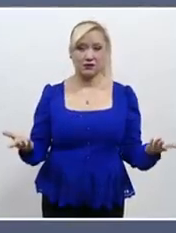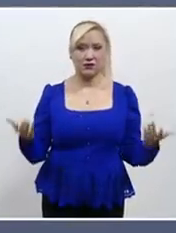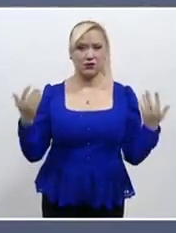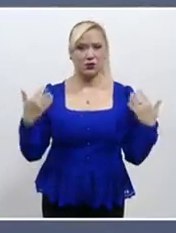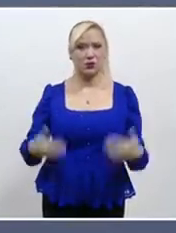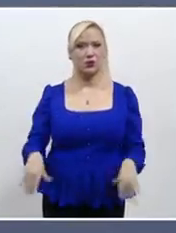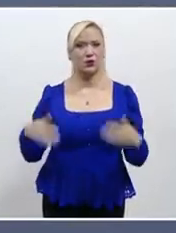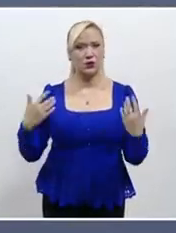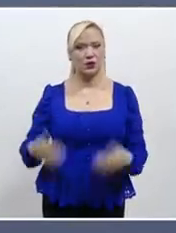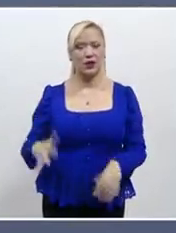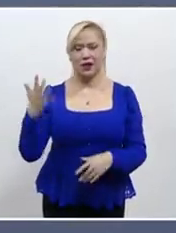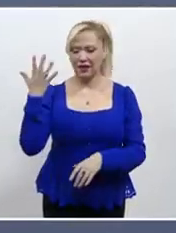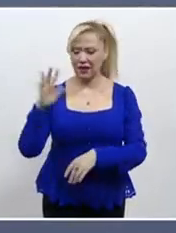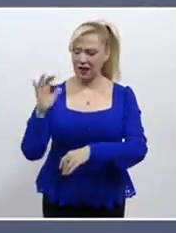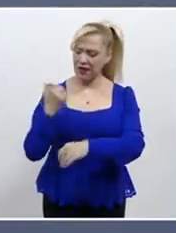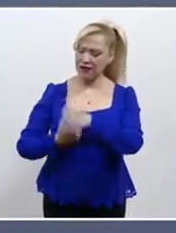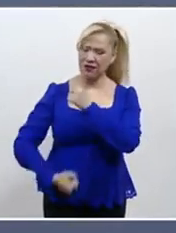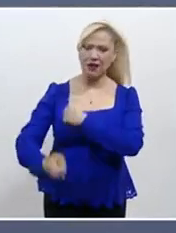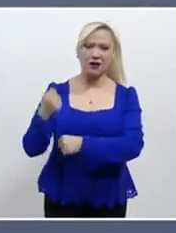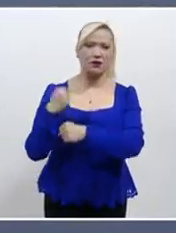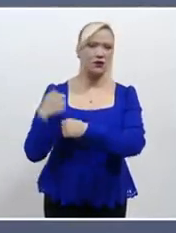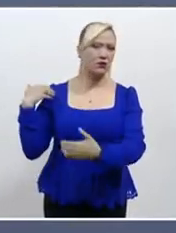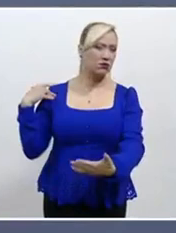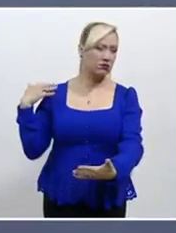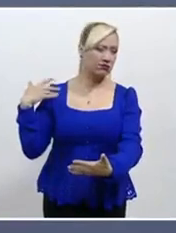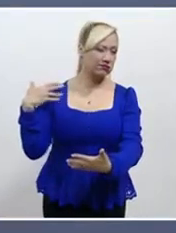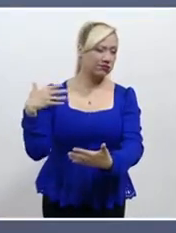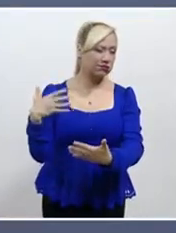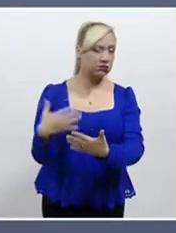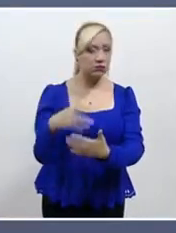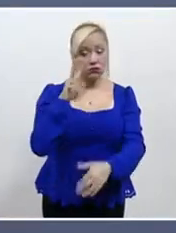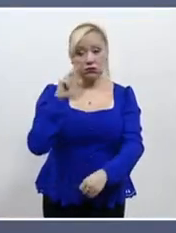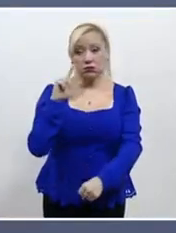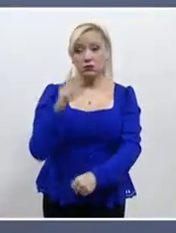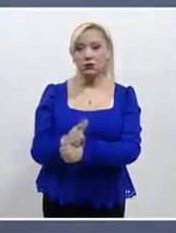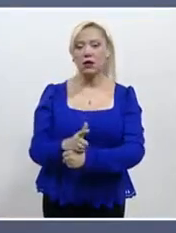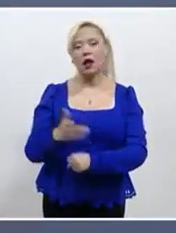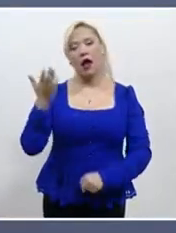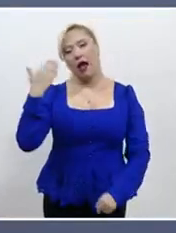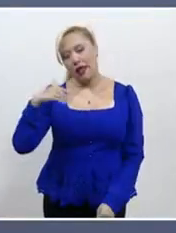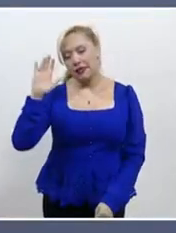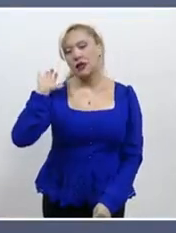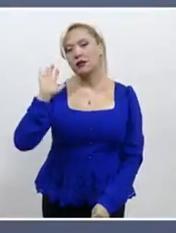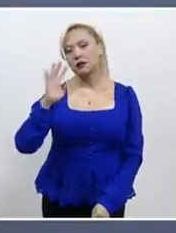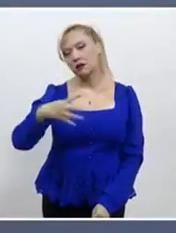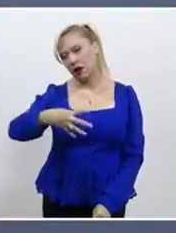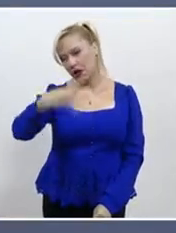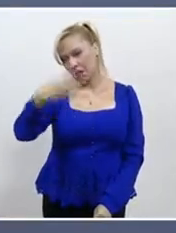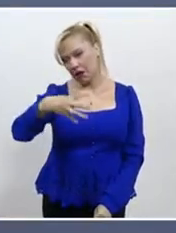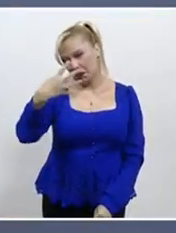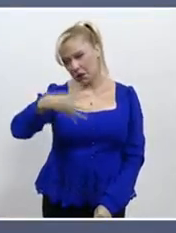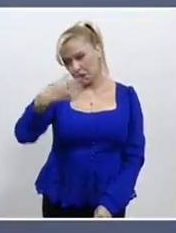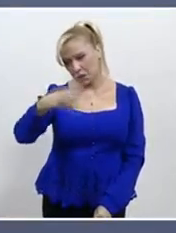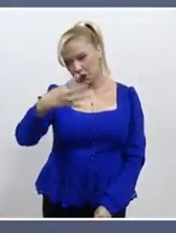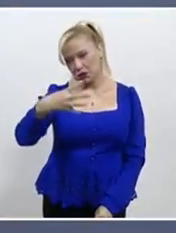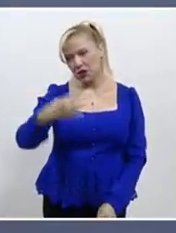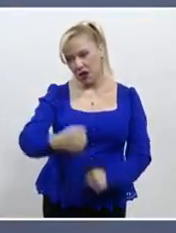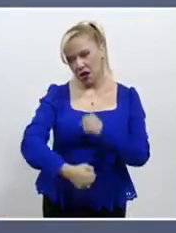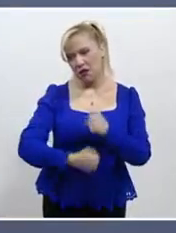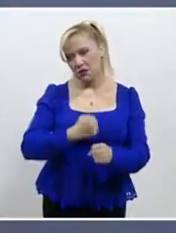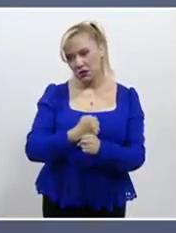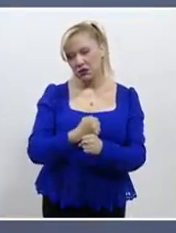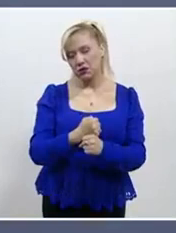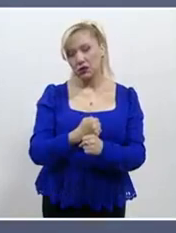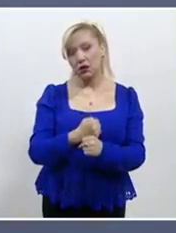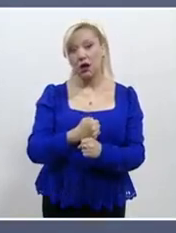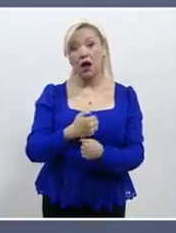hace aproximadamente 10 años, donde teníamos documentado que el reclutamiento de niñas, niños y adolescentes se daba a partir de los 14 años.